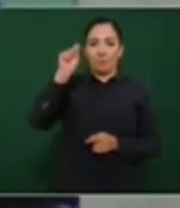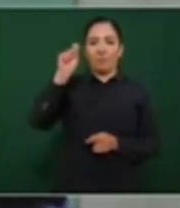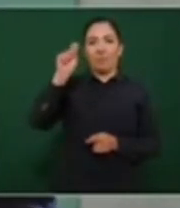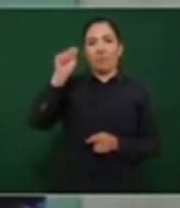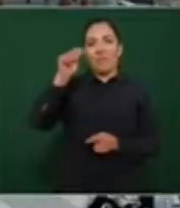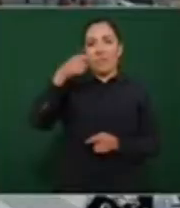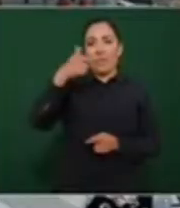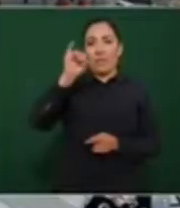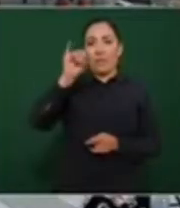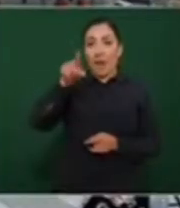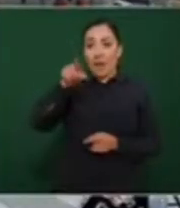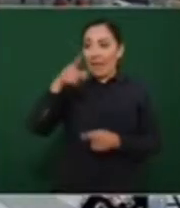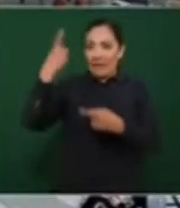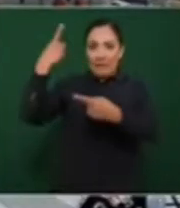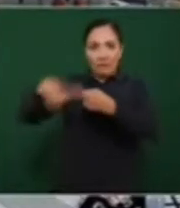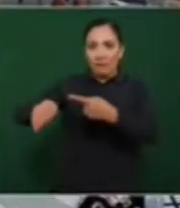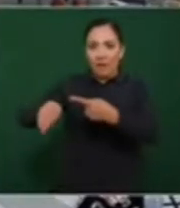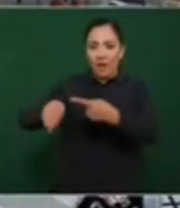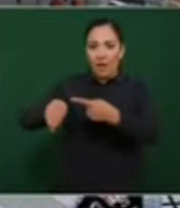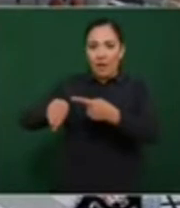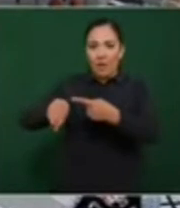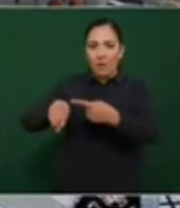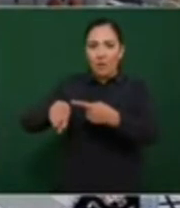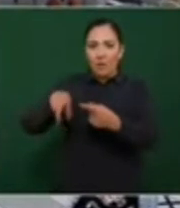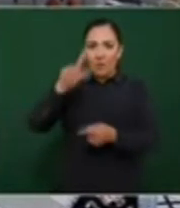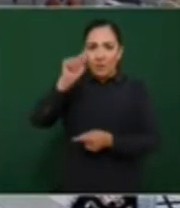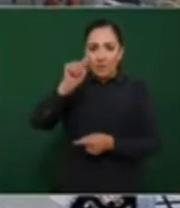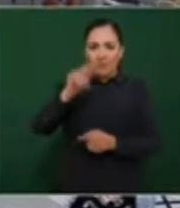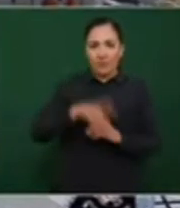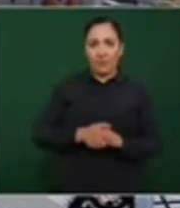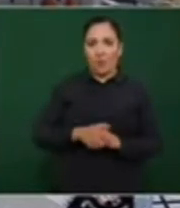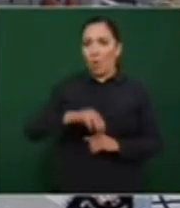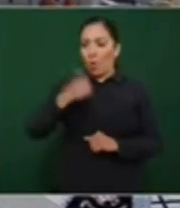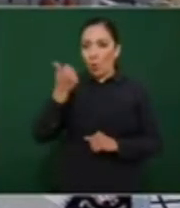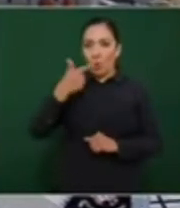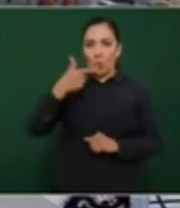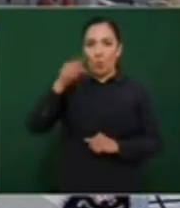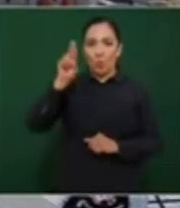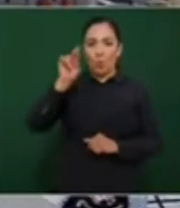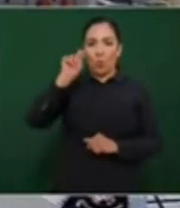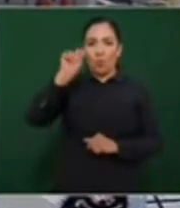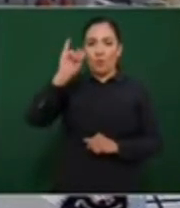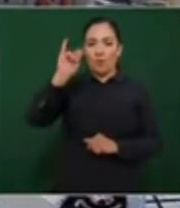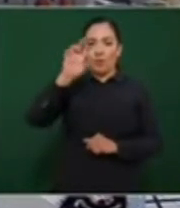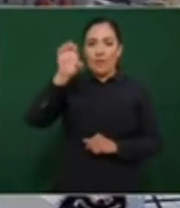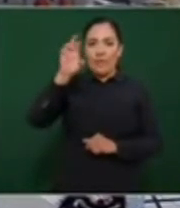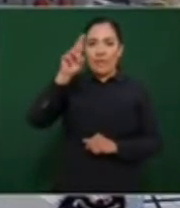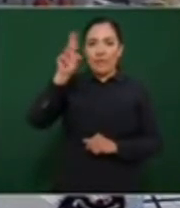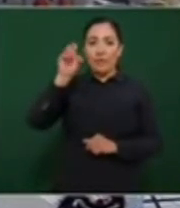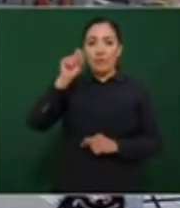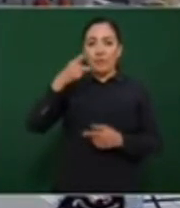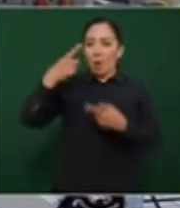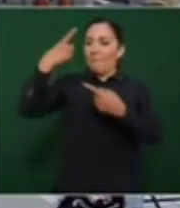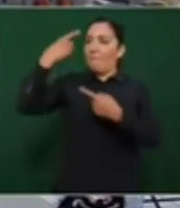el programa, Gutiérrez desvivó, lo expulsaron del país.